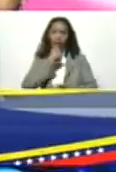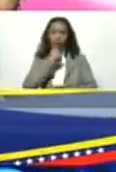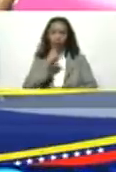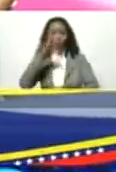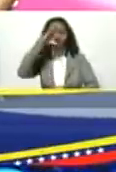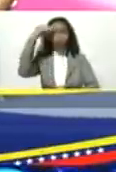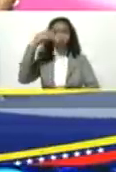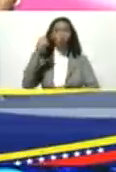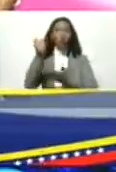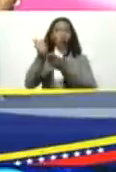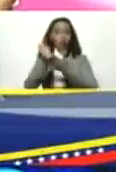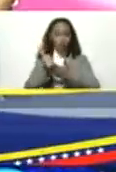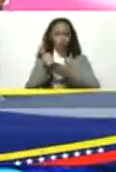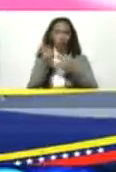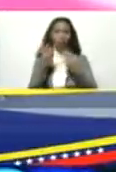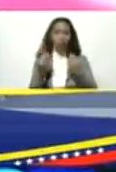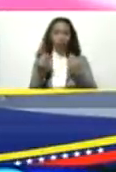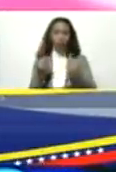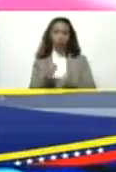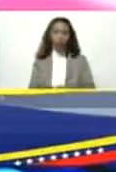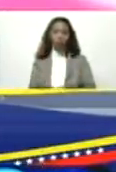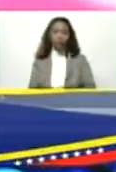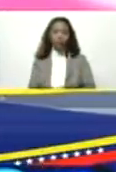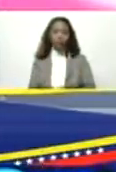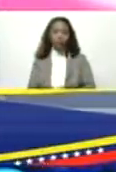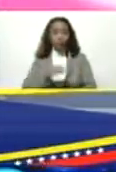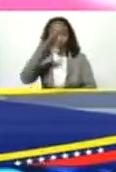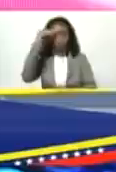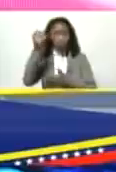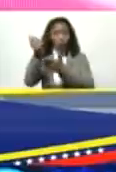que Dios nos ha ayudado nos ha ayudado